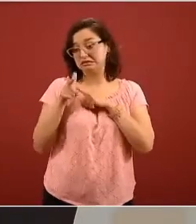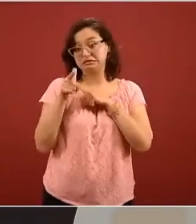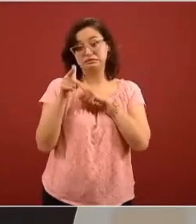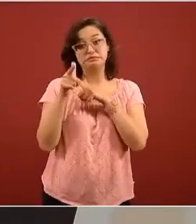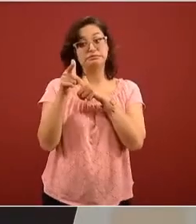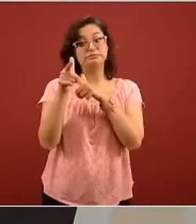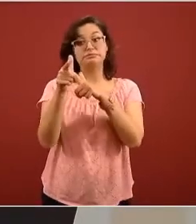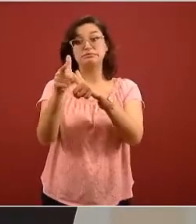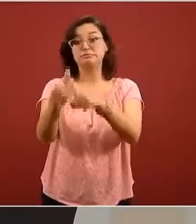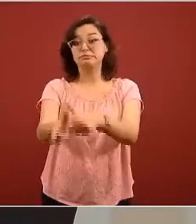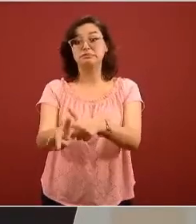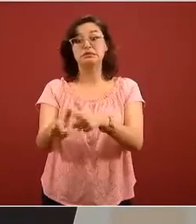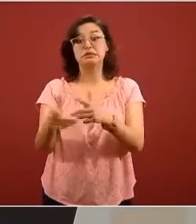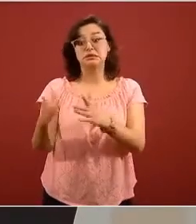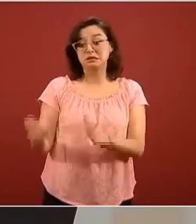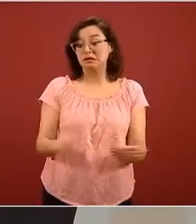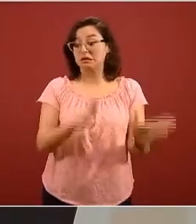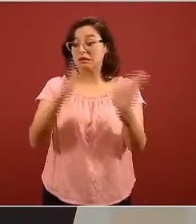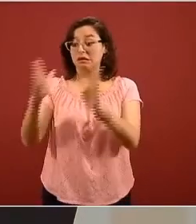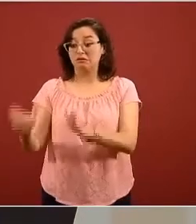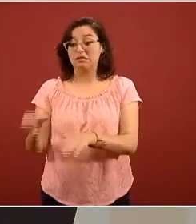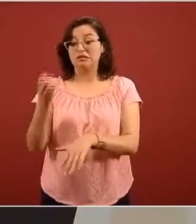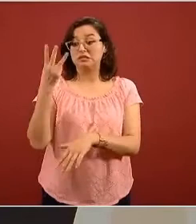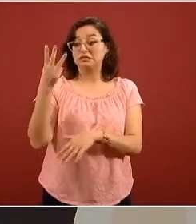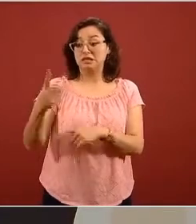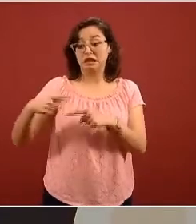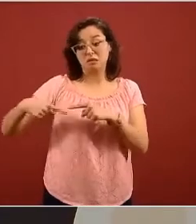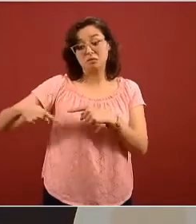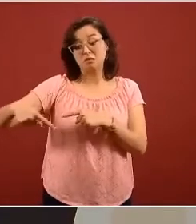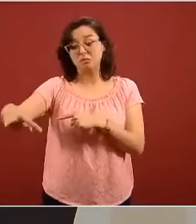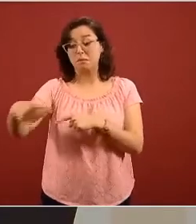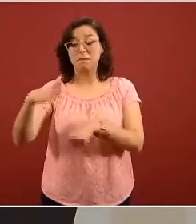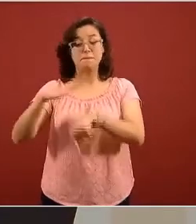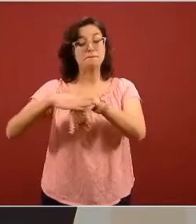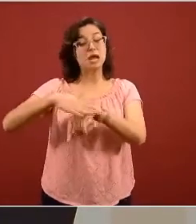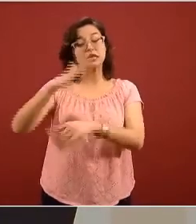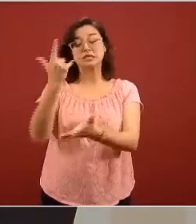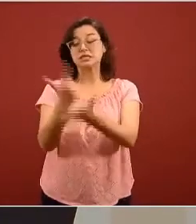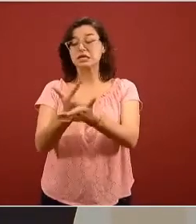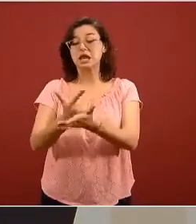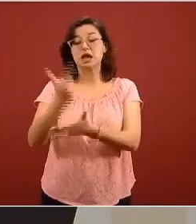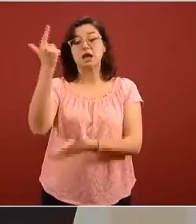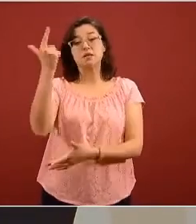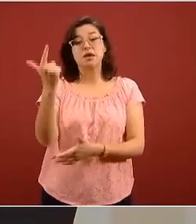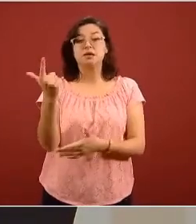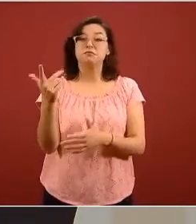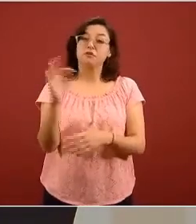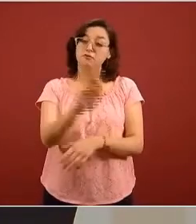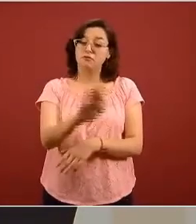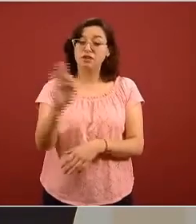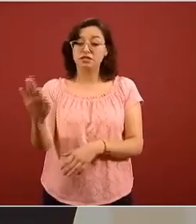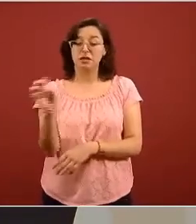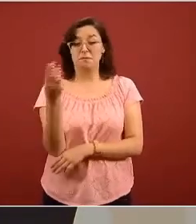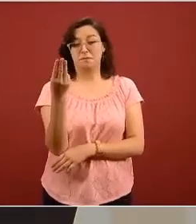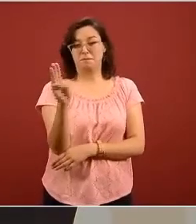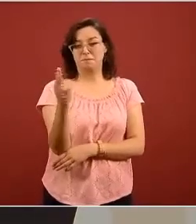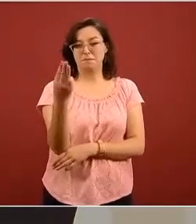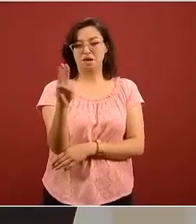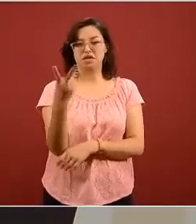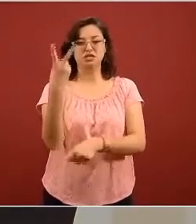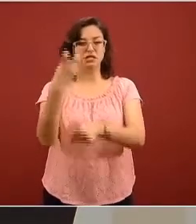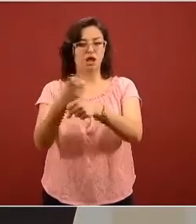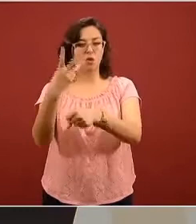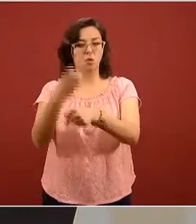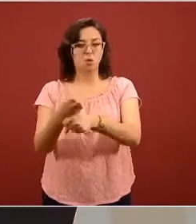por lo menos de este primer ciclo epidémico que se ha estimado que podría estar en mayo rumbo a la